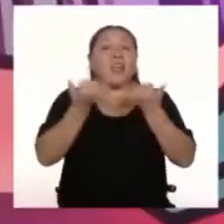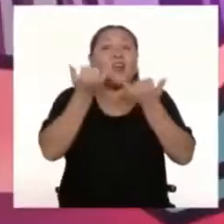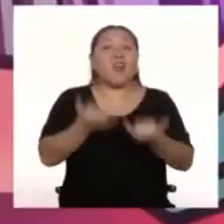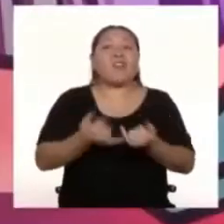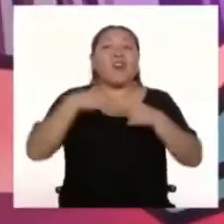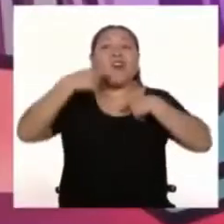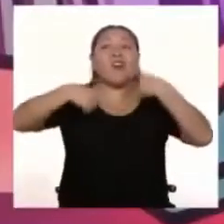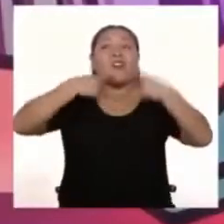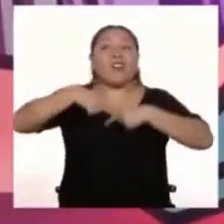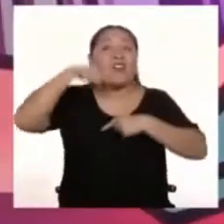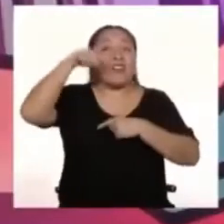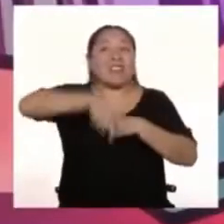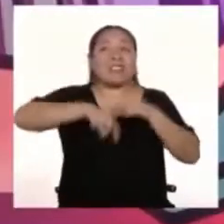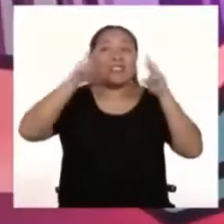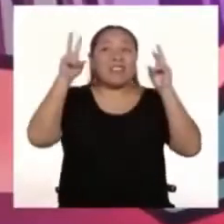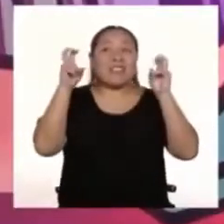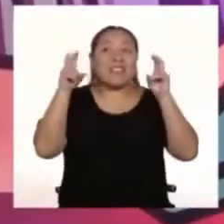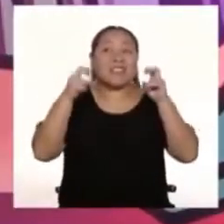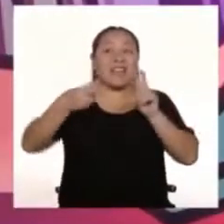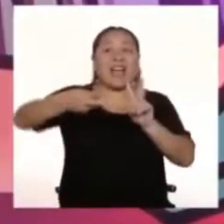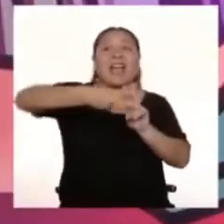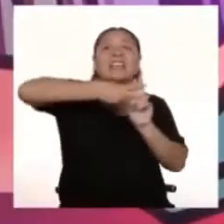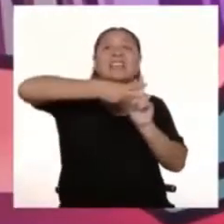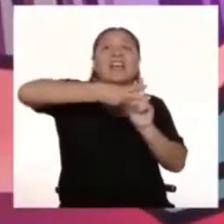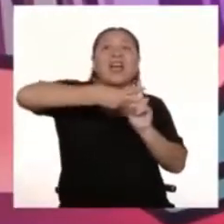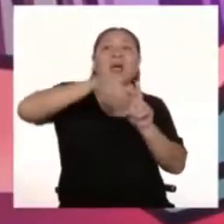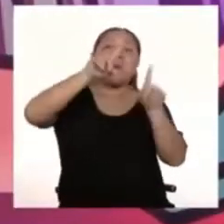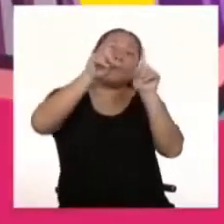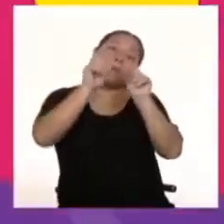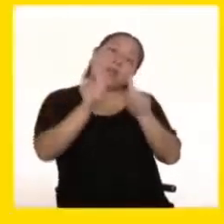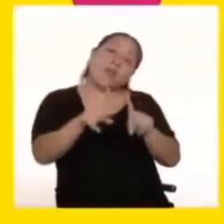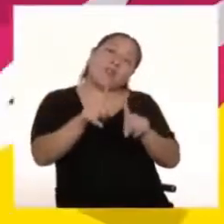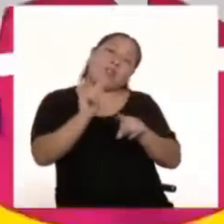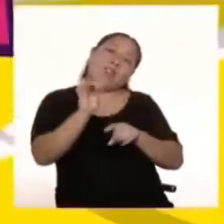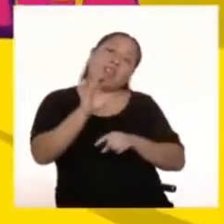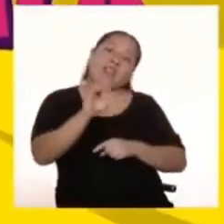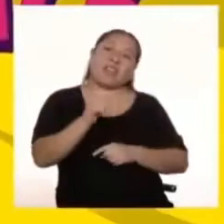contará mucho más sobre este tema en el hashtag Pregunta Tag